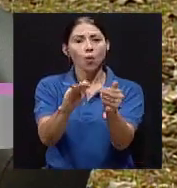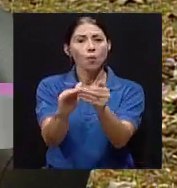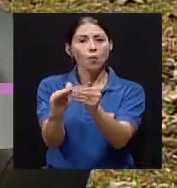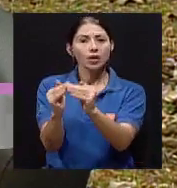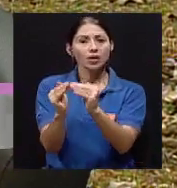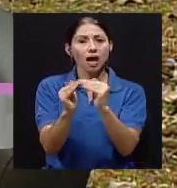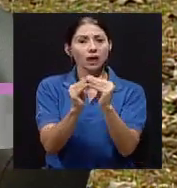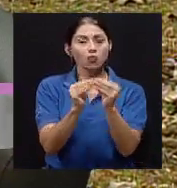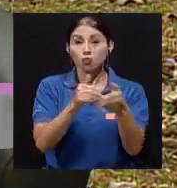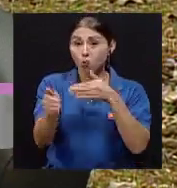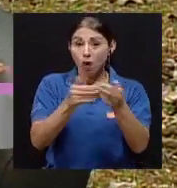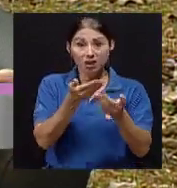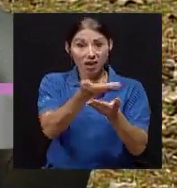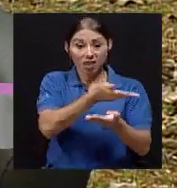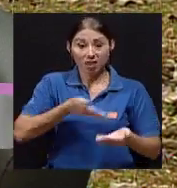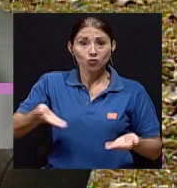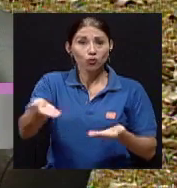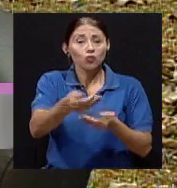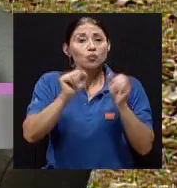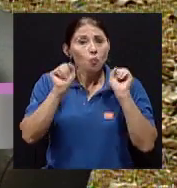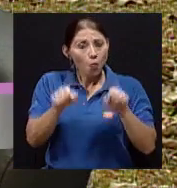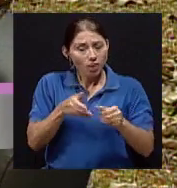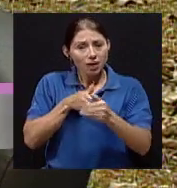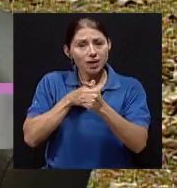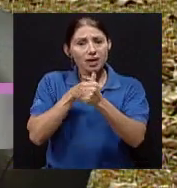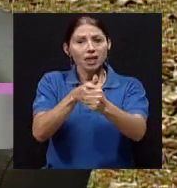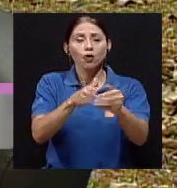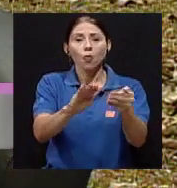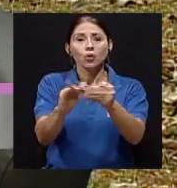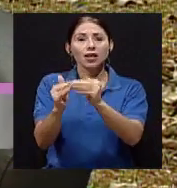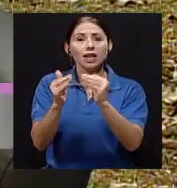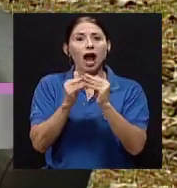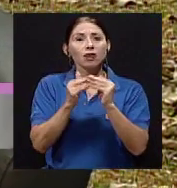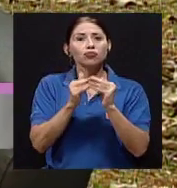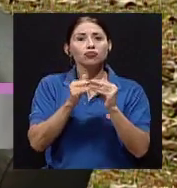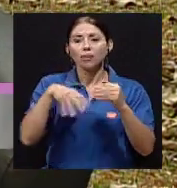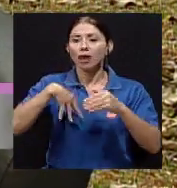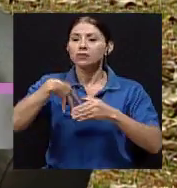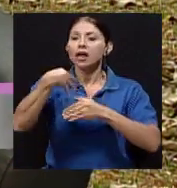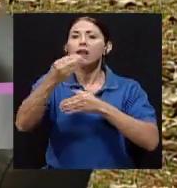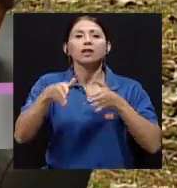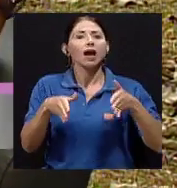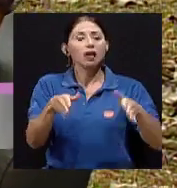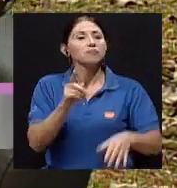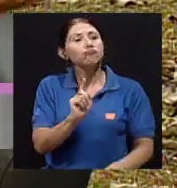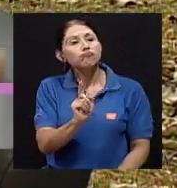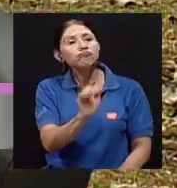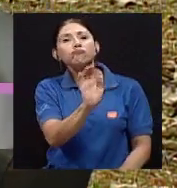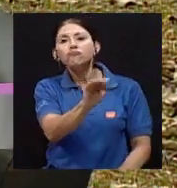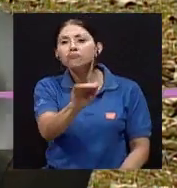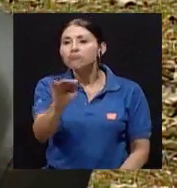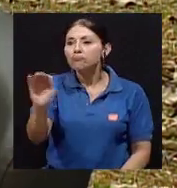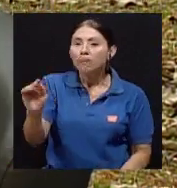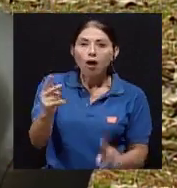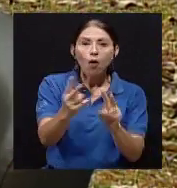de nosotros puede en su comunidad convertirse en un líder comunitario, salir a las calles a conocer, a decirle a las personas o acercarnos a personas que ya tienen años de